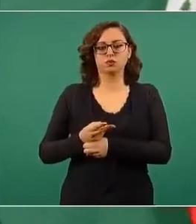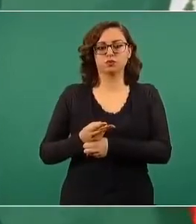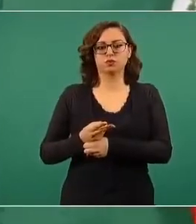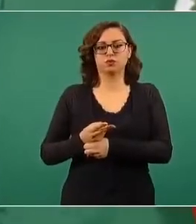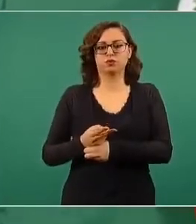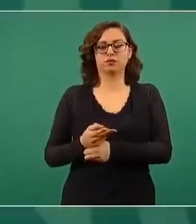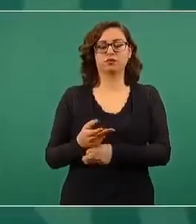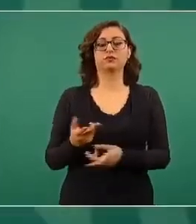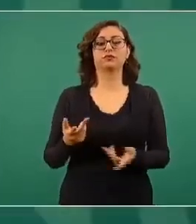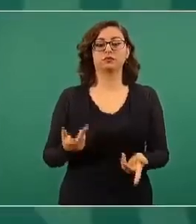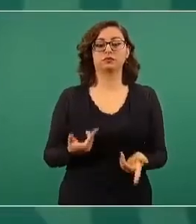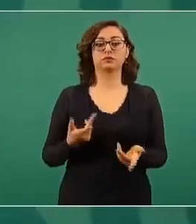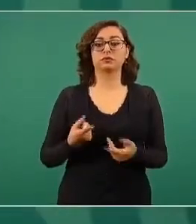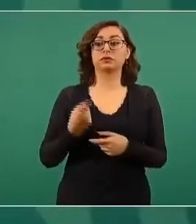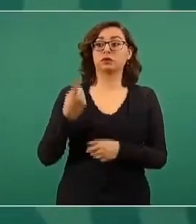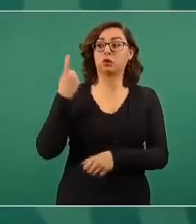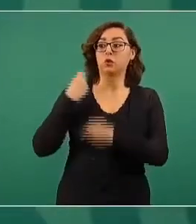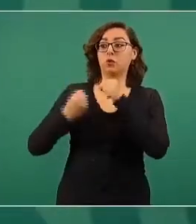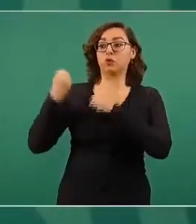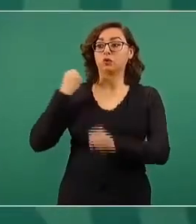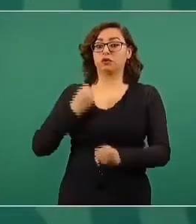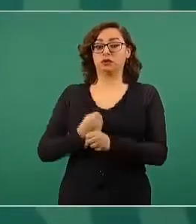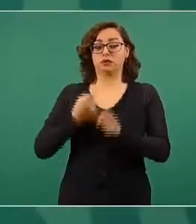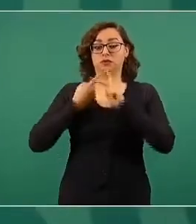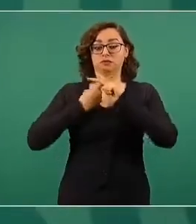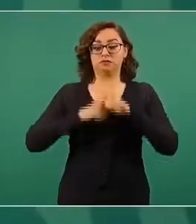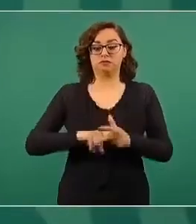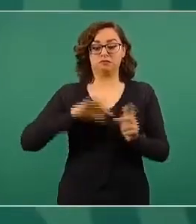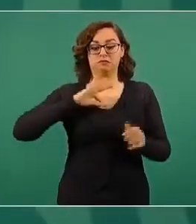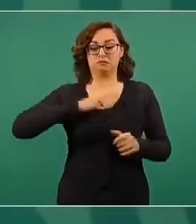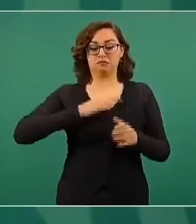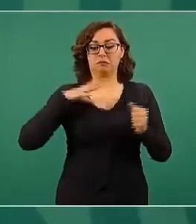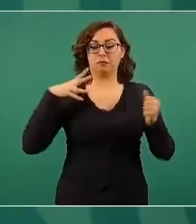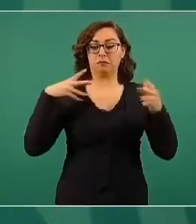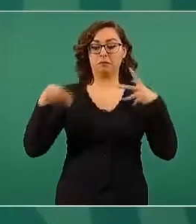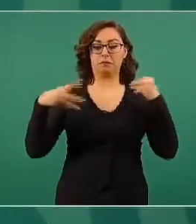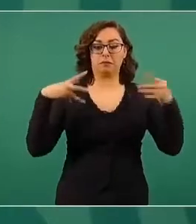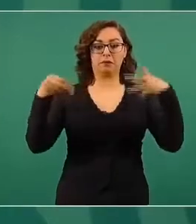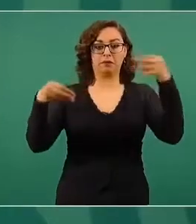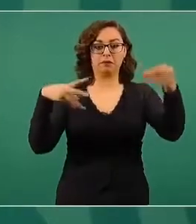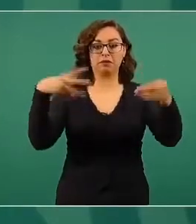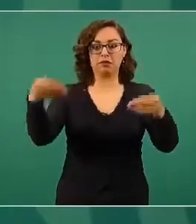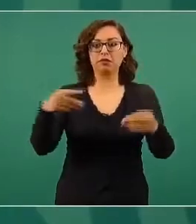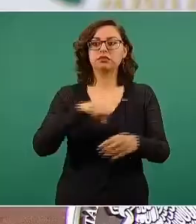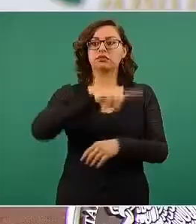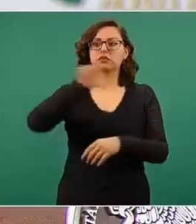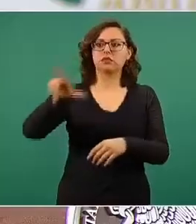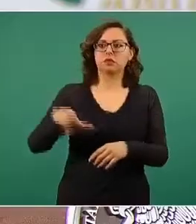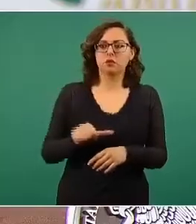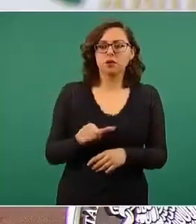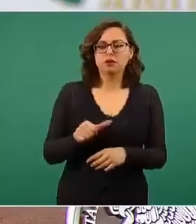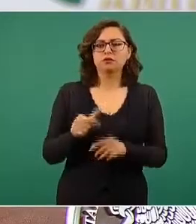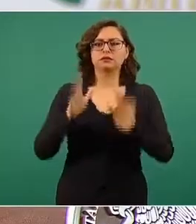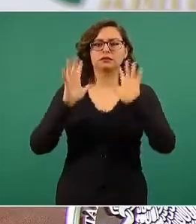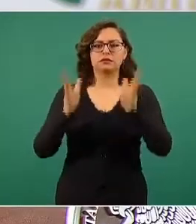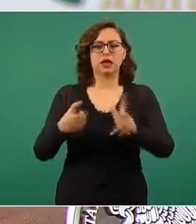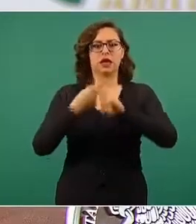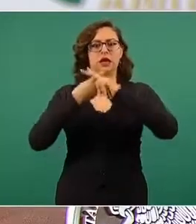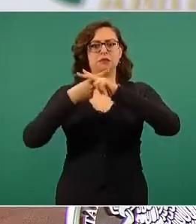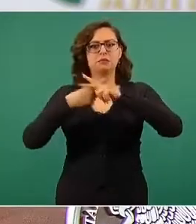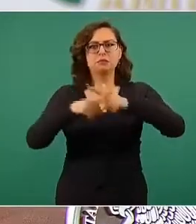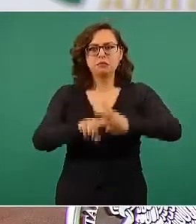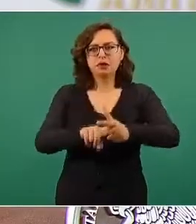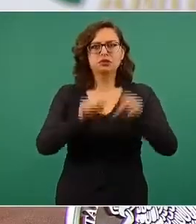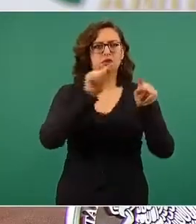la pandemia, pocos meses después empezamos a establecer contactos con